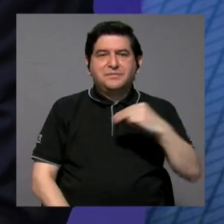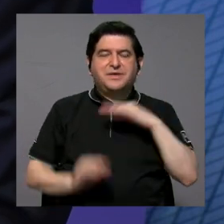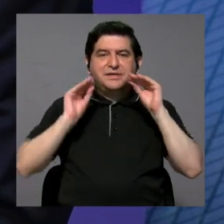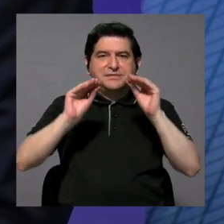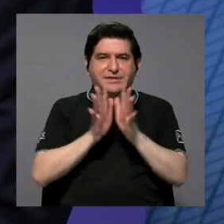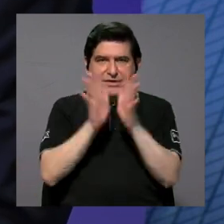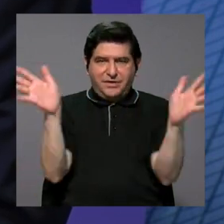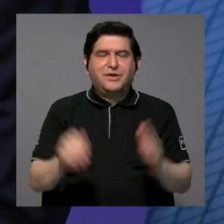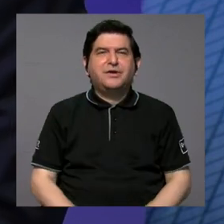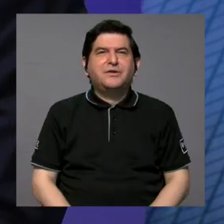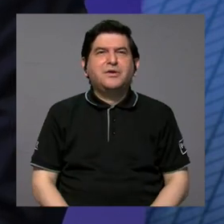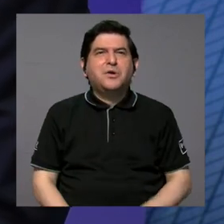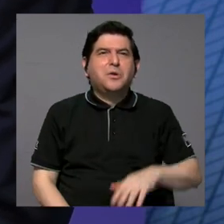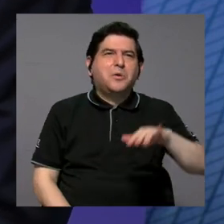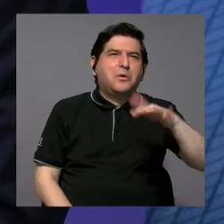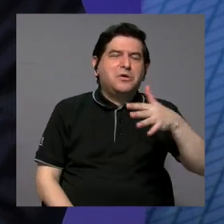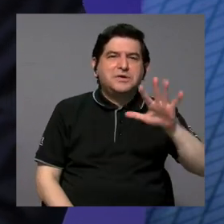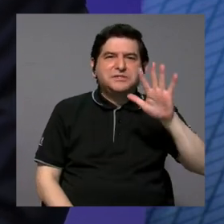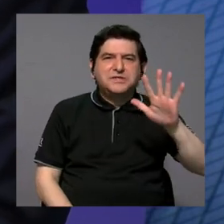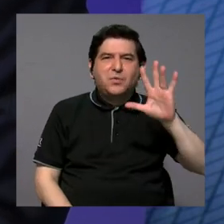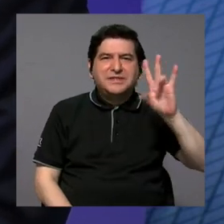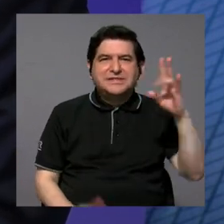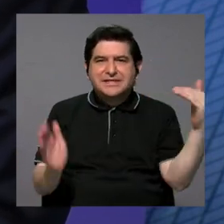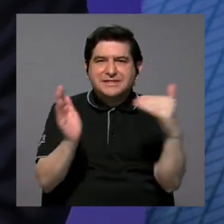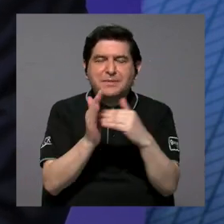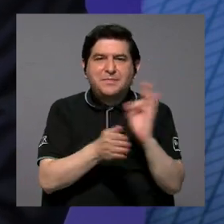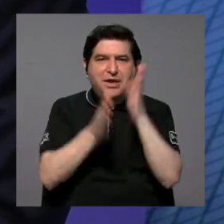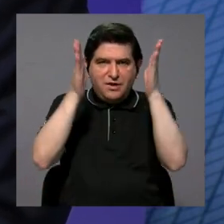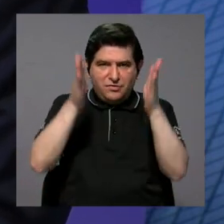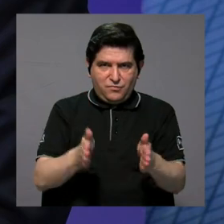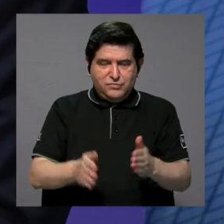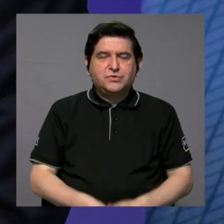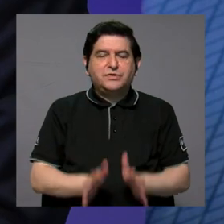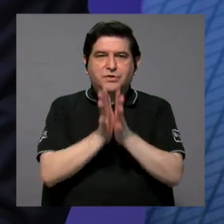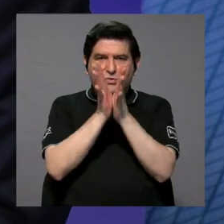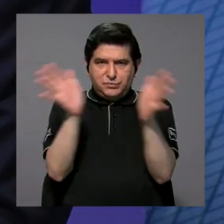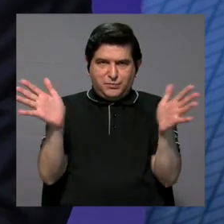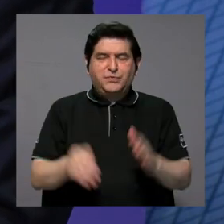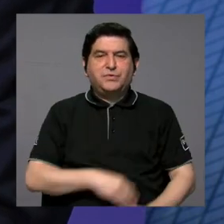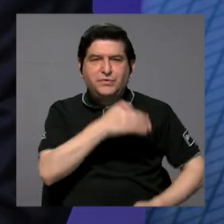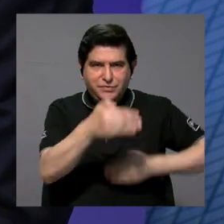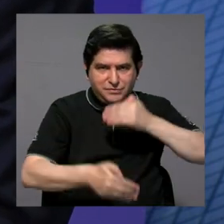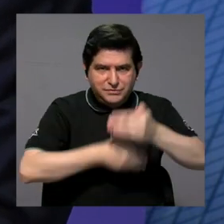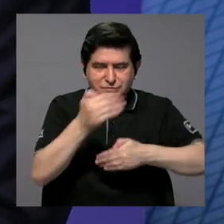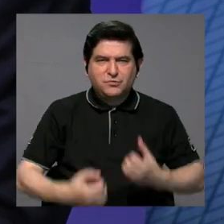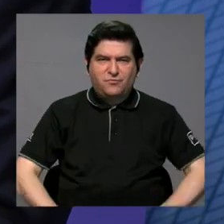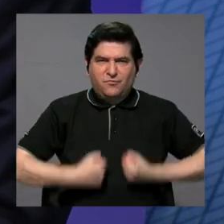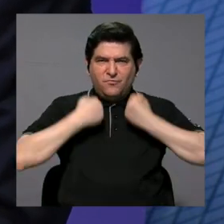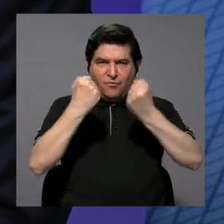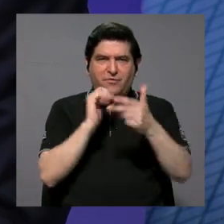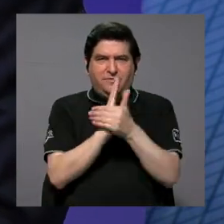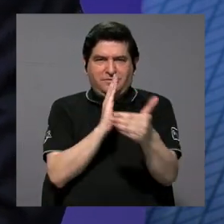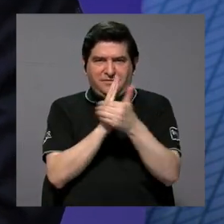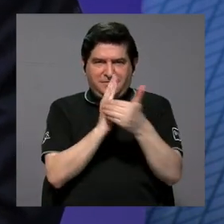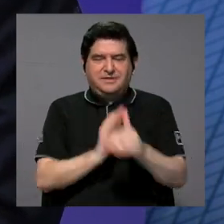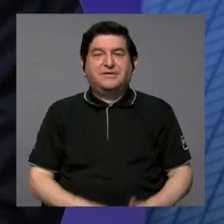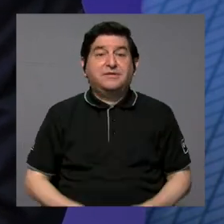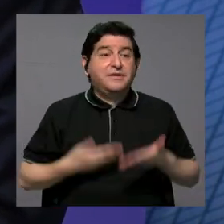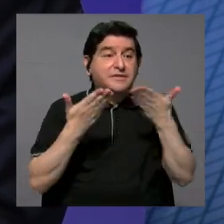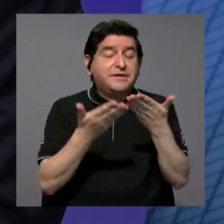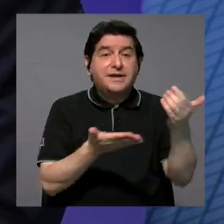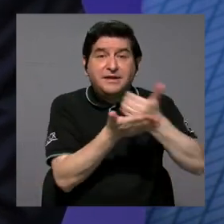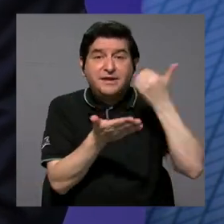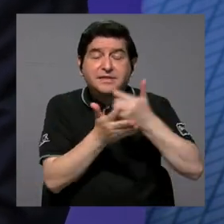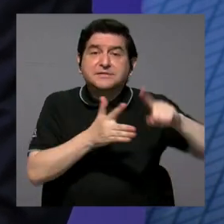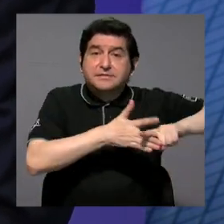Logramos llegar más o menos a poco más de 57 mil funcionarios y funcionarias públicas en procesos de fortalecimiento de capacidades, entregándoles